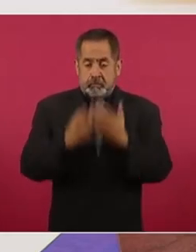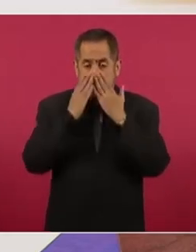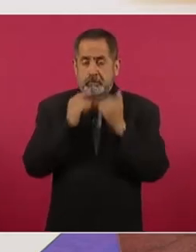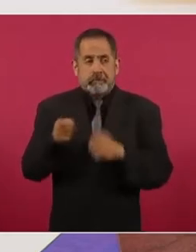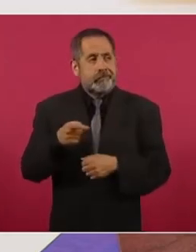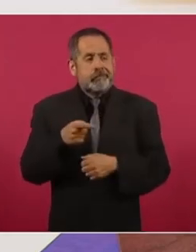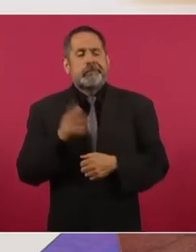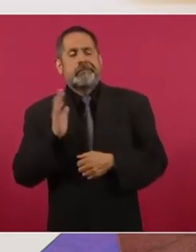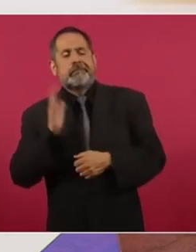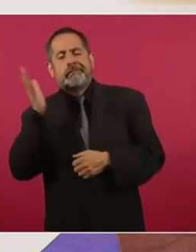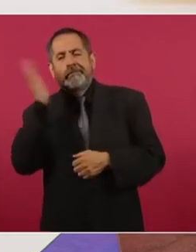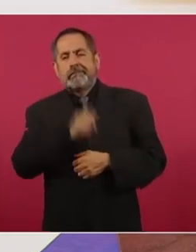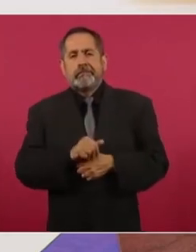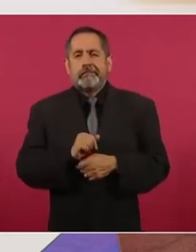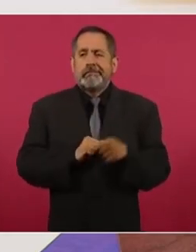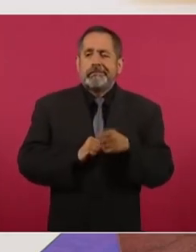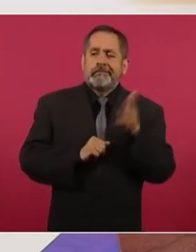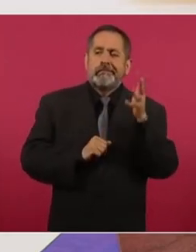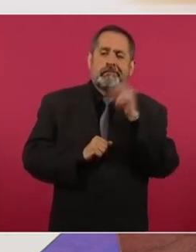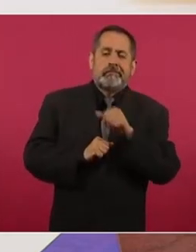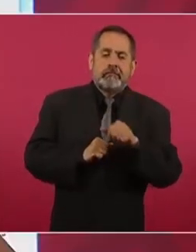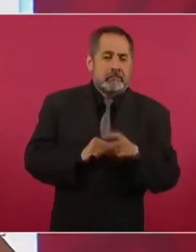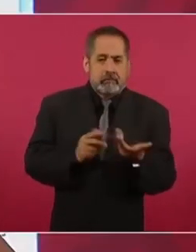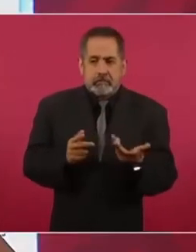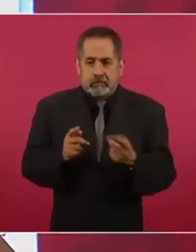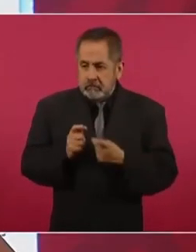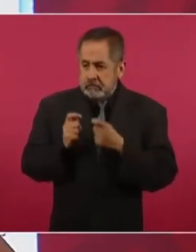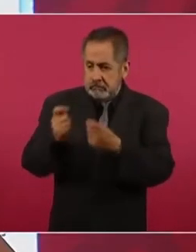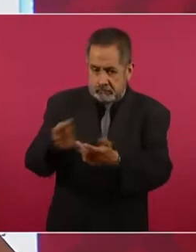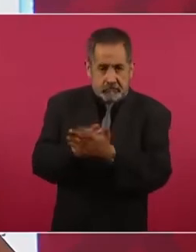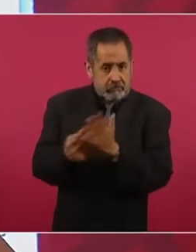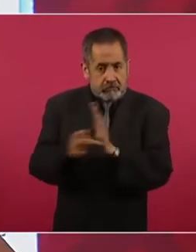ocupados los cargos.